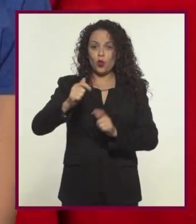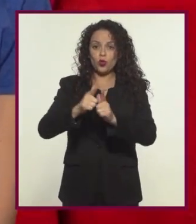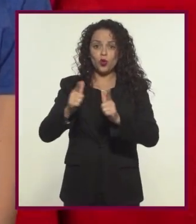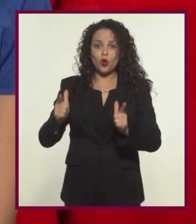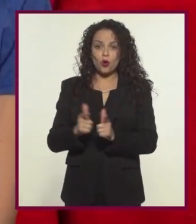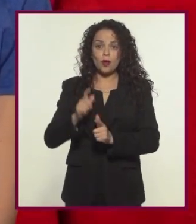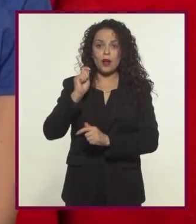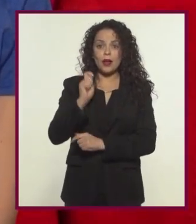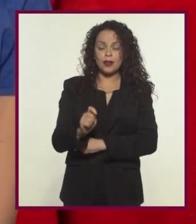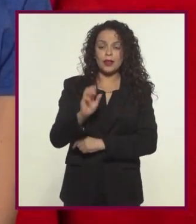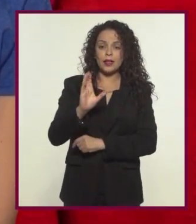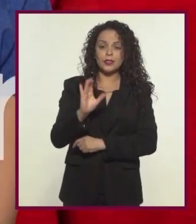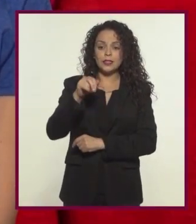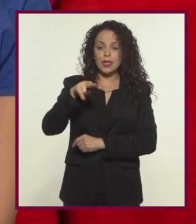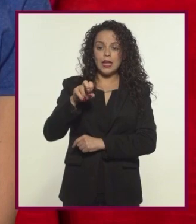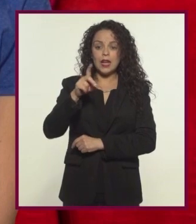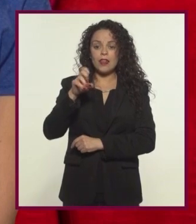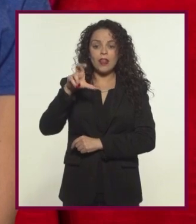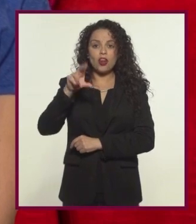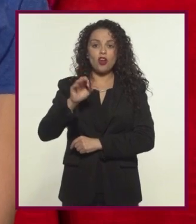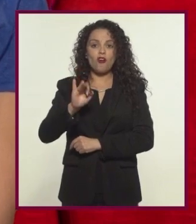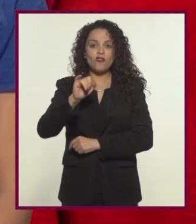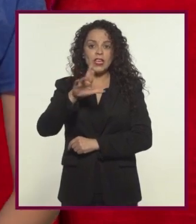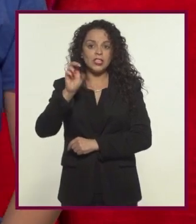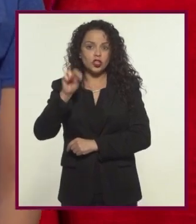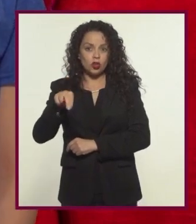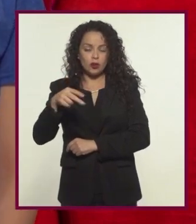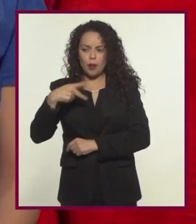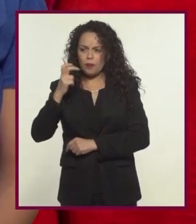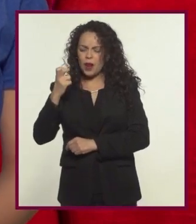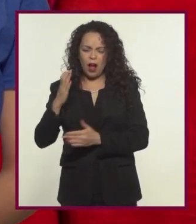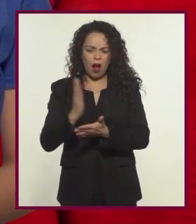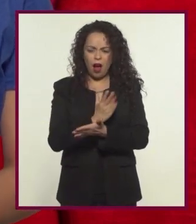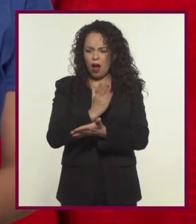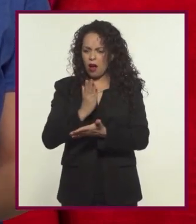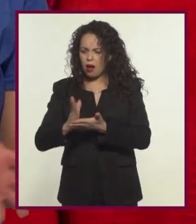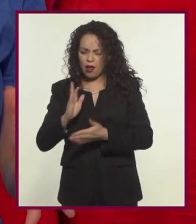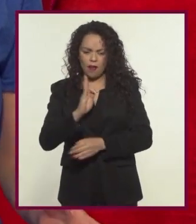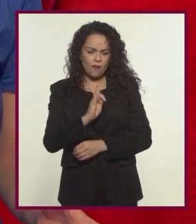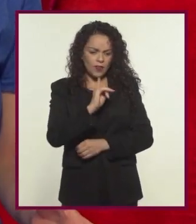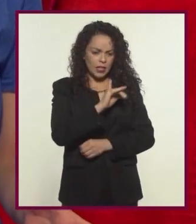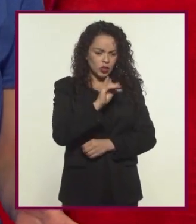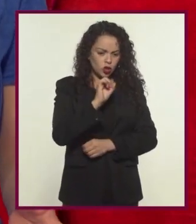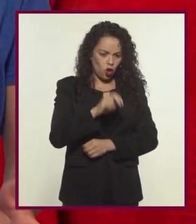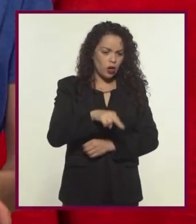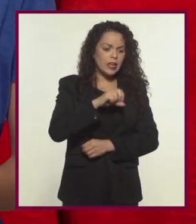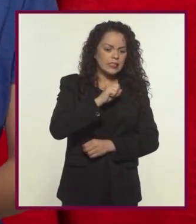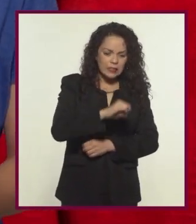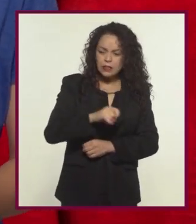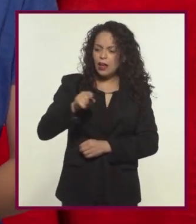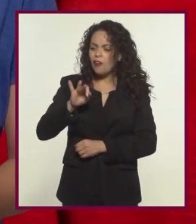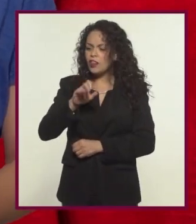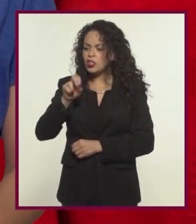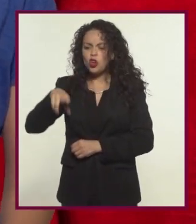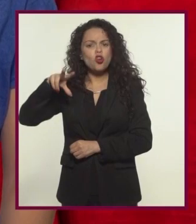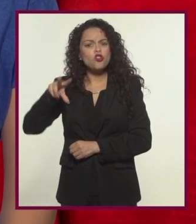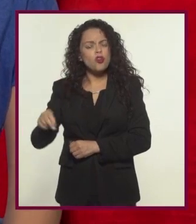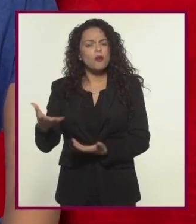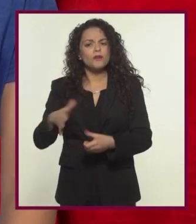pertenecen a otro grupo que llaman cine de no ficción. ¿Pero qué es lo que separa la ficción de la no ficción?